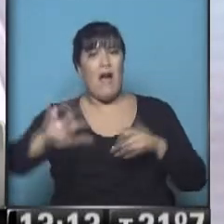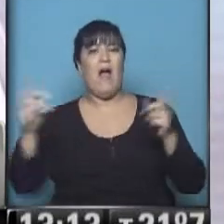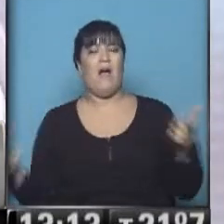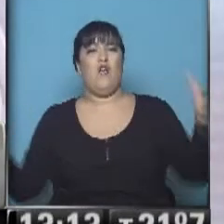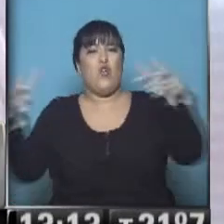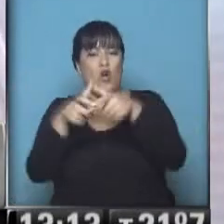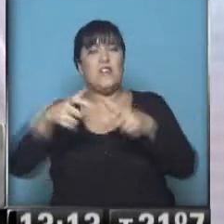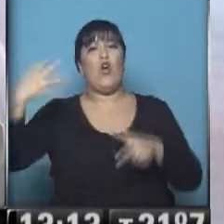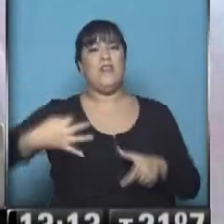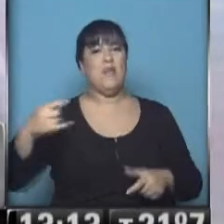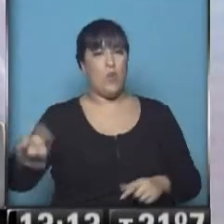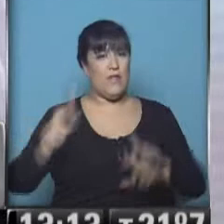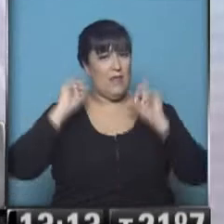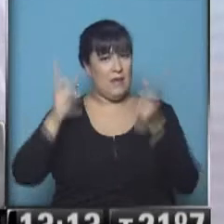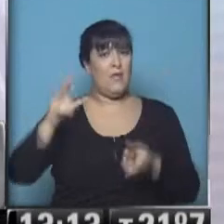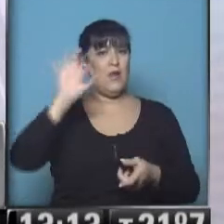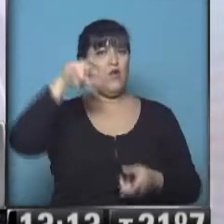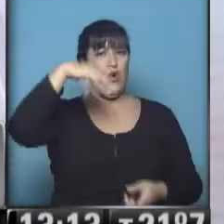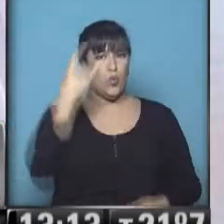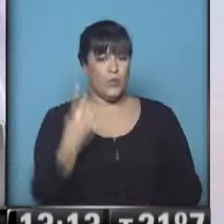en el Consejo de Seguridad allí de Naciones Unidas.